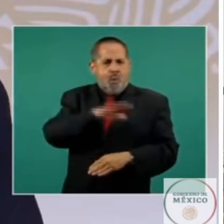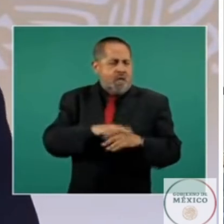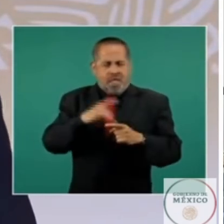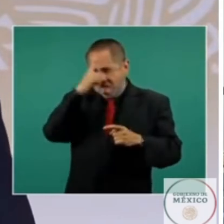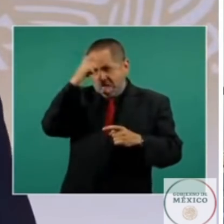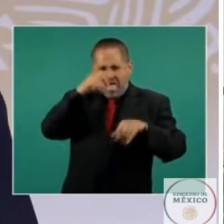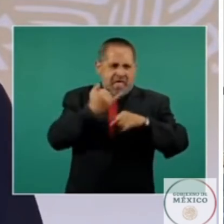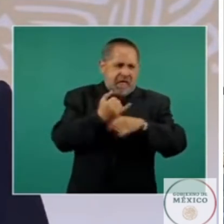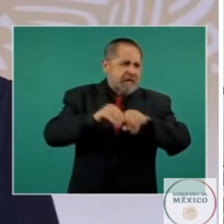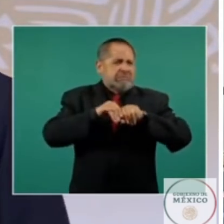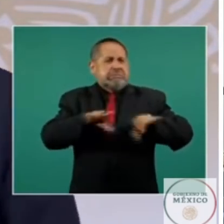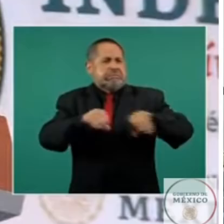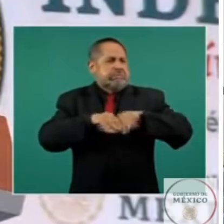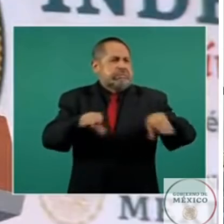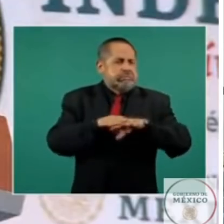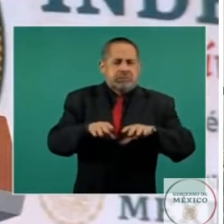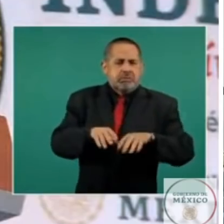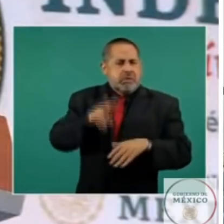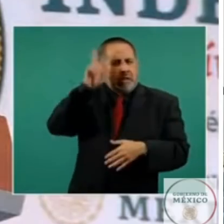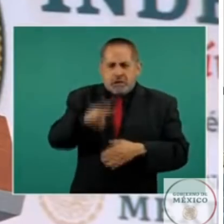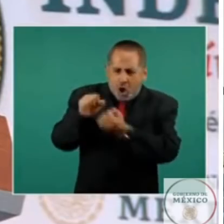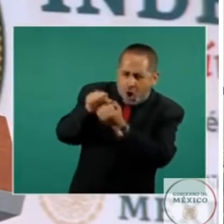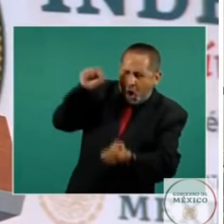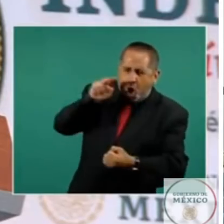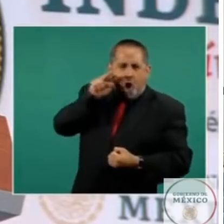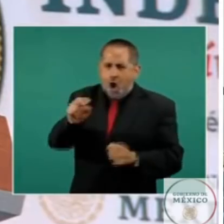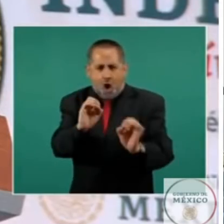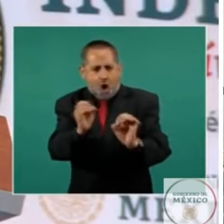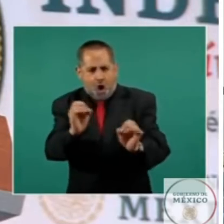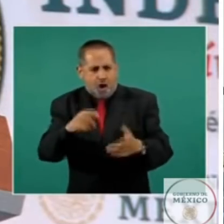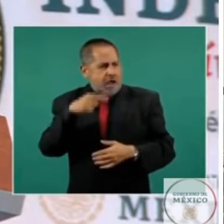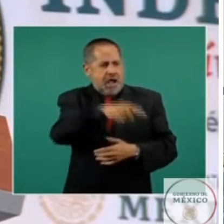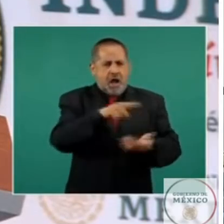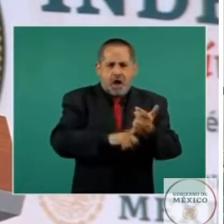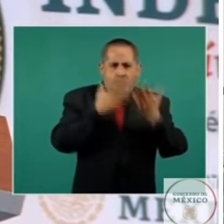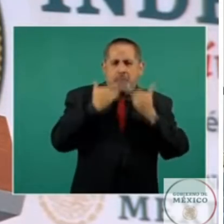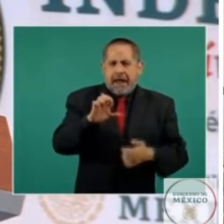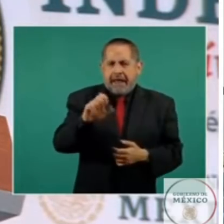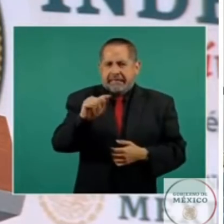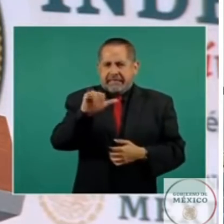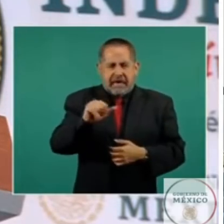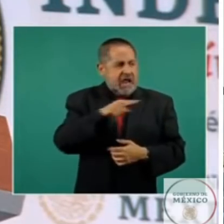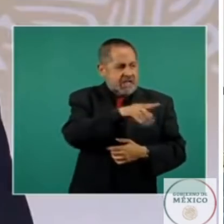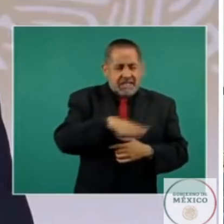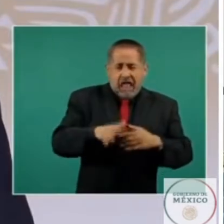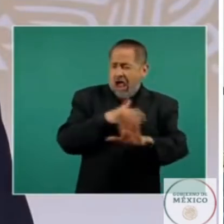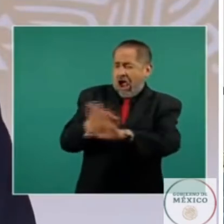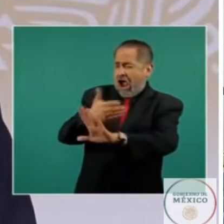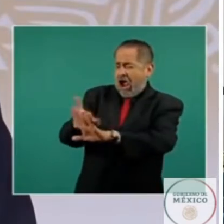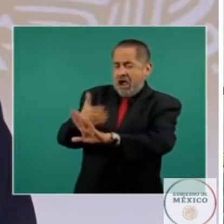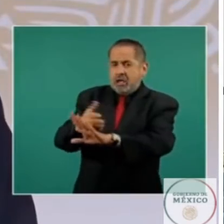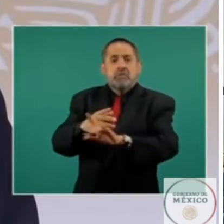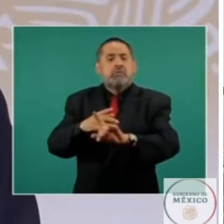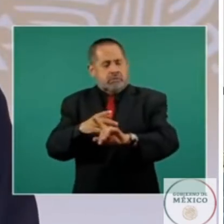plataformas digitales que desconoce todos los límites éticos bajo el fuego de esa guerra total la